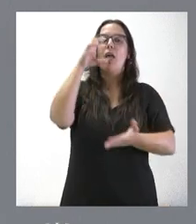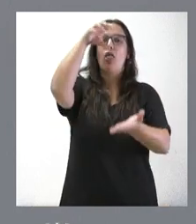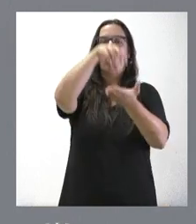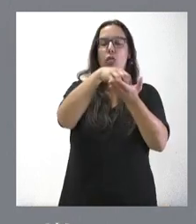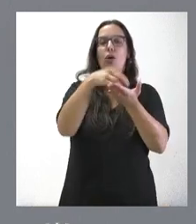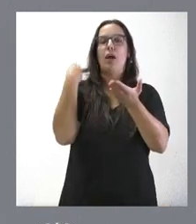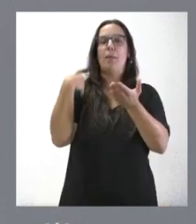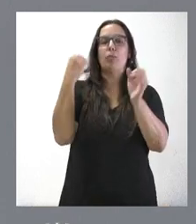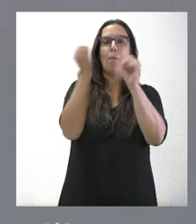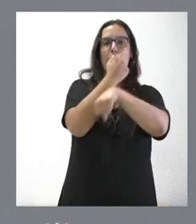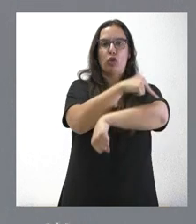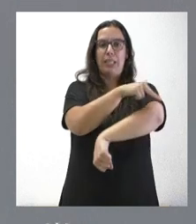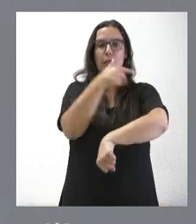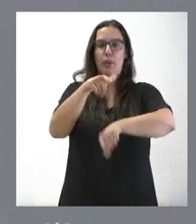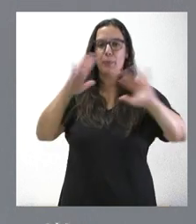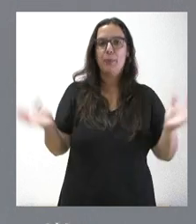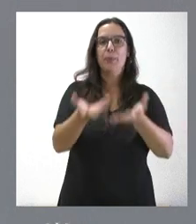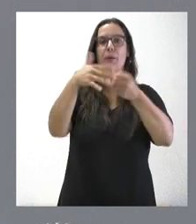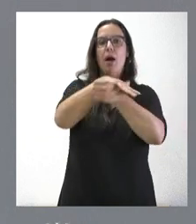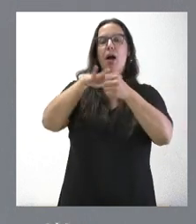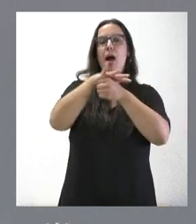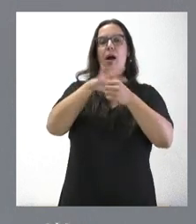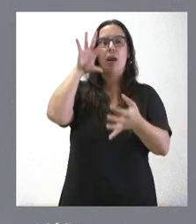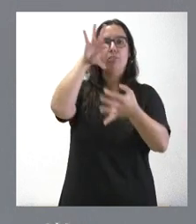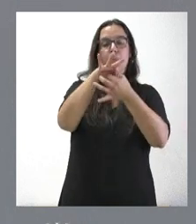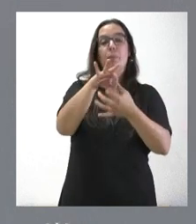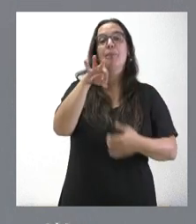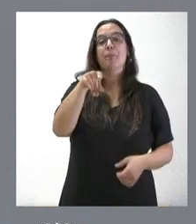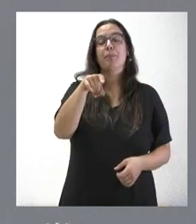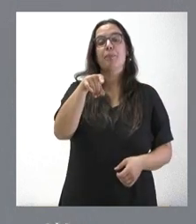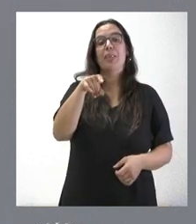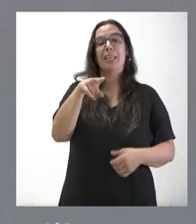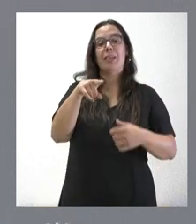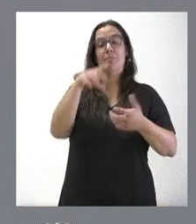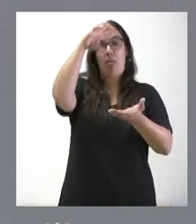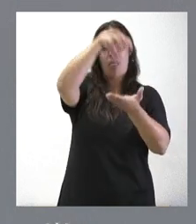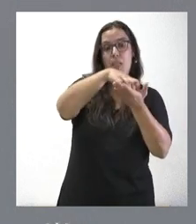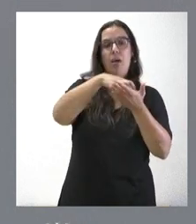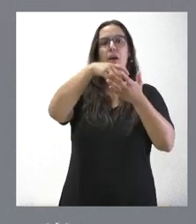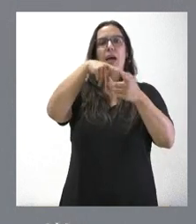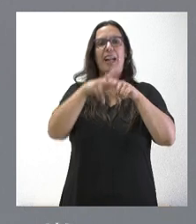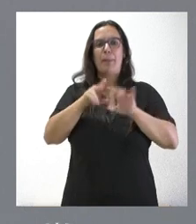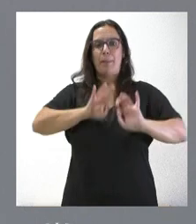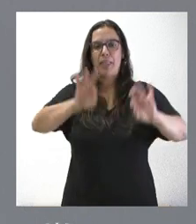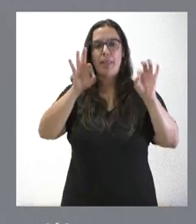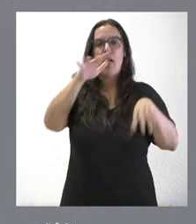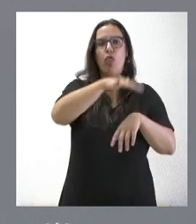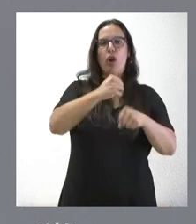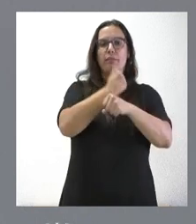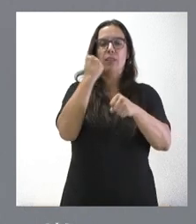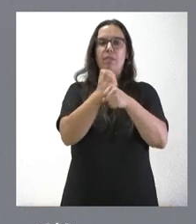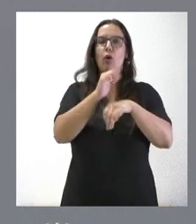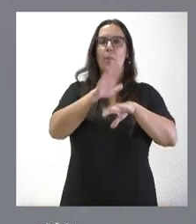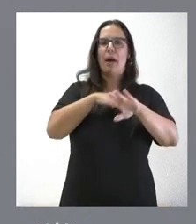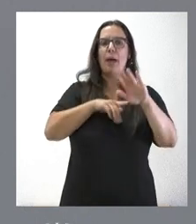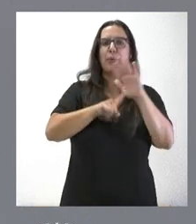comunidad, que se impulsa en este área de localización. Va a contar con instalaciones, equipamientos especializados, espacios de trabajo para el